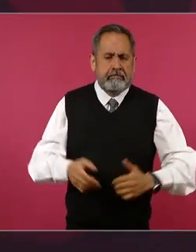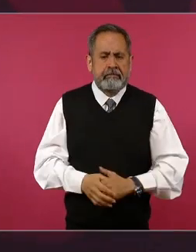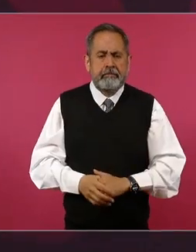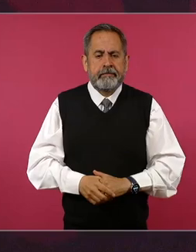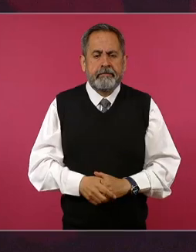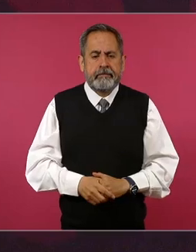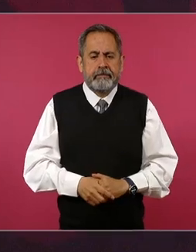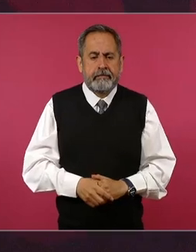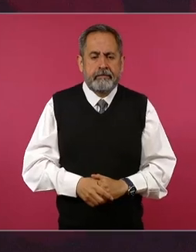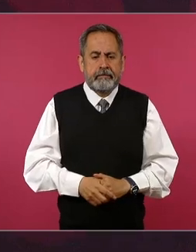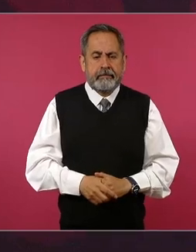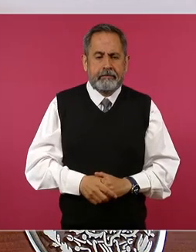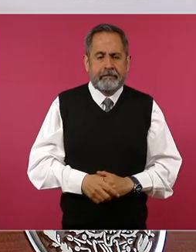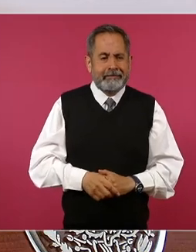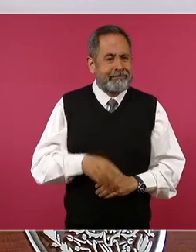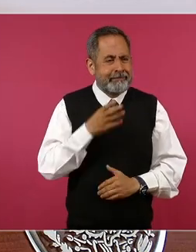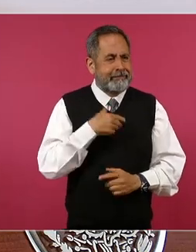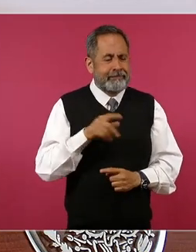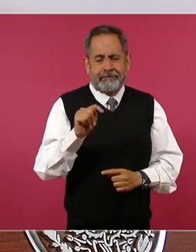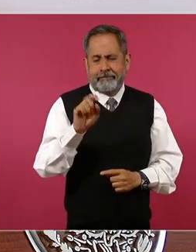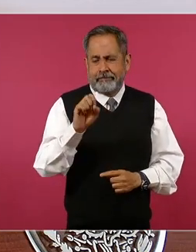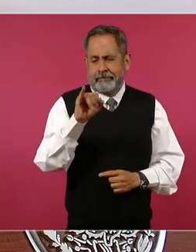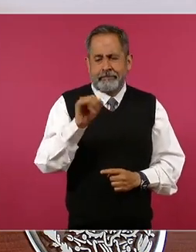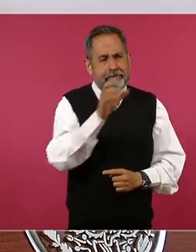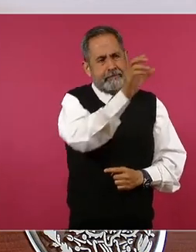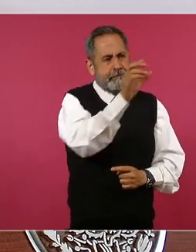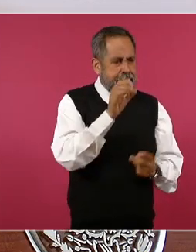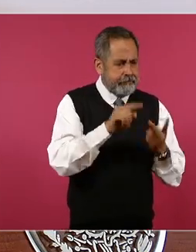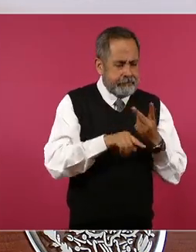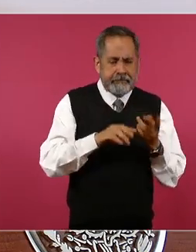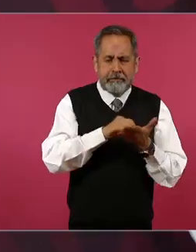Hay tesis, hay jurisprudencia.